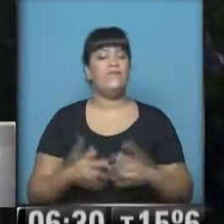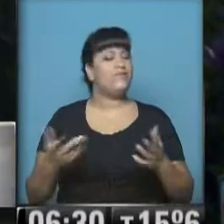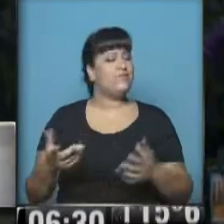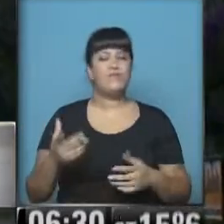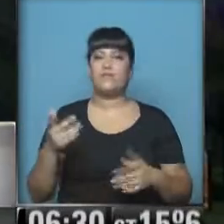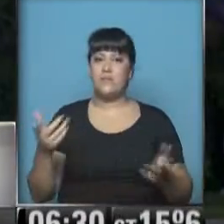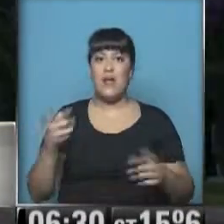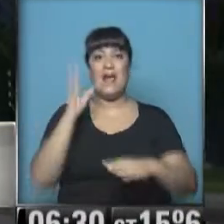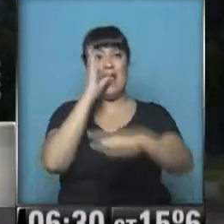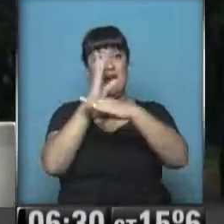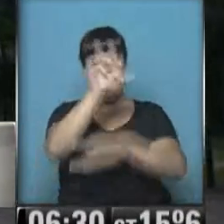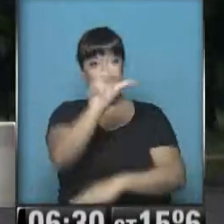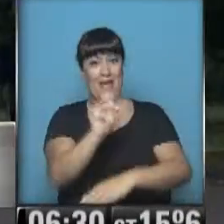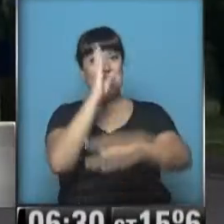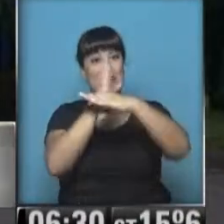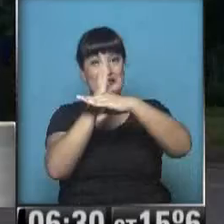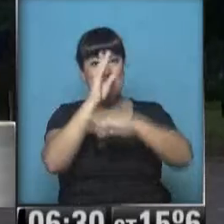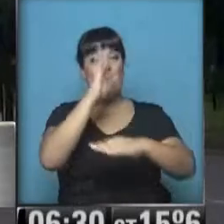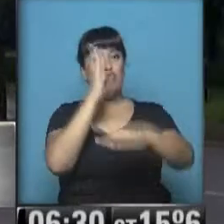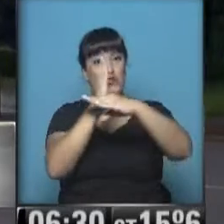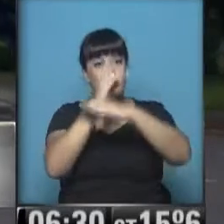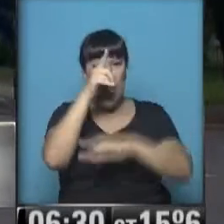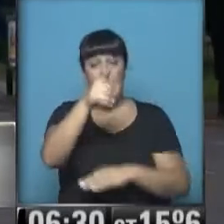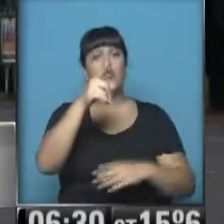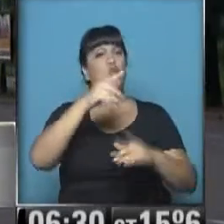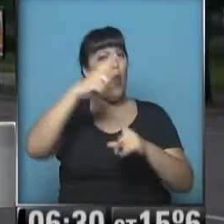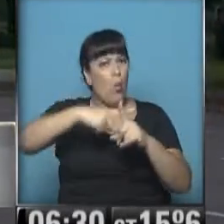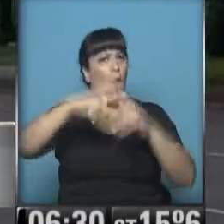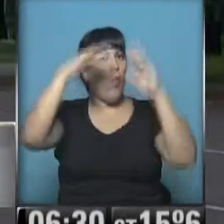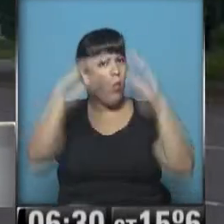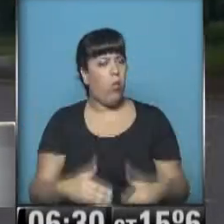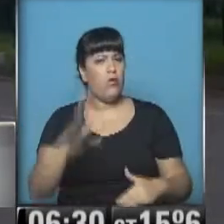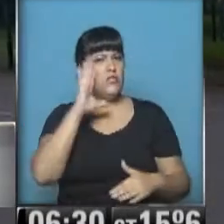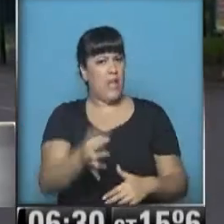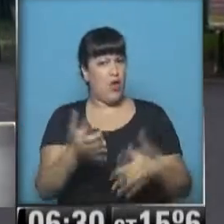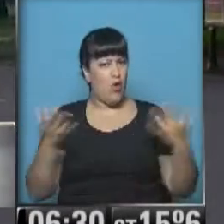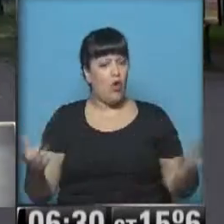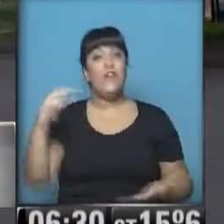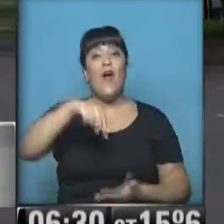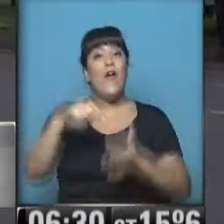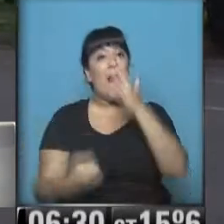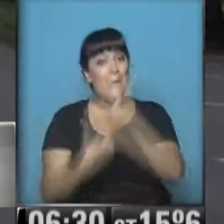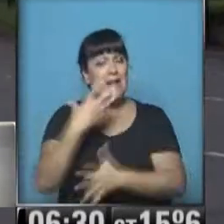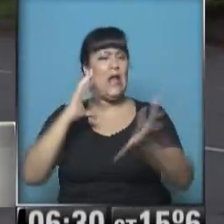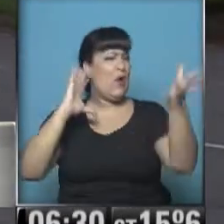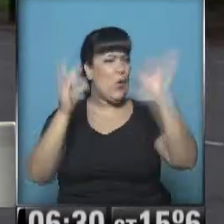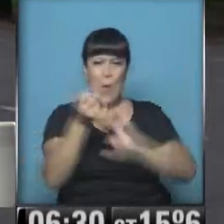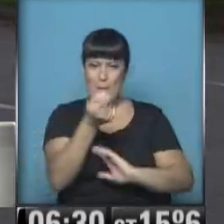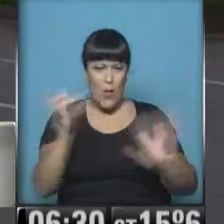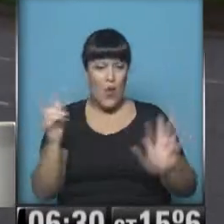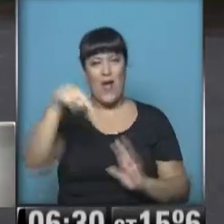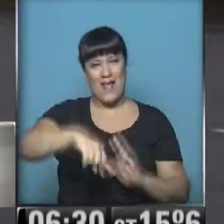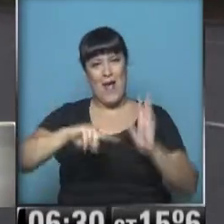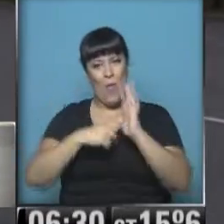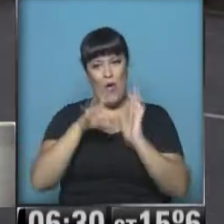toda la zona central del país el descenso fue realmente notable. Mañanita con muy poquita nubosidad en la ciudad